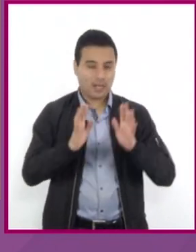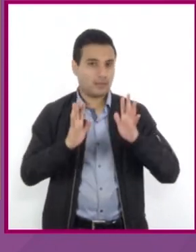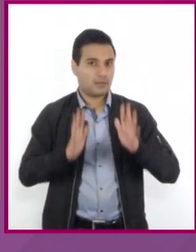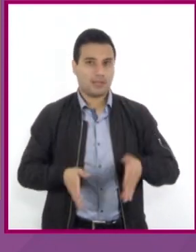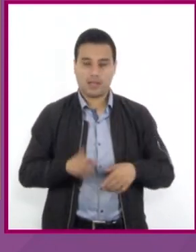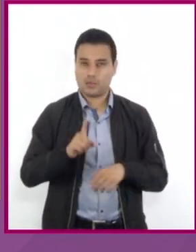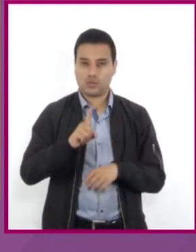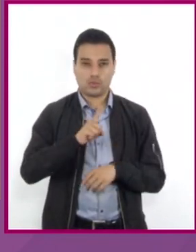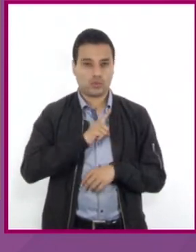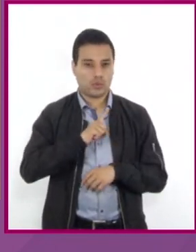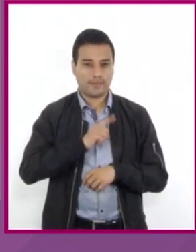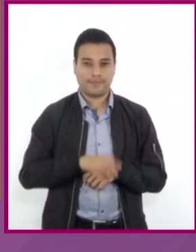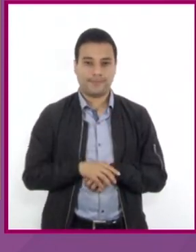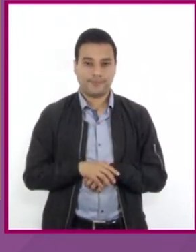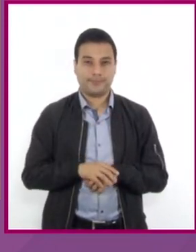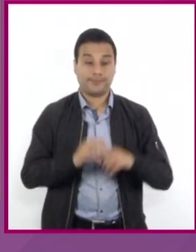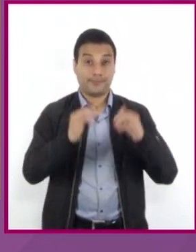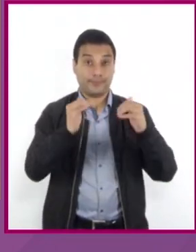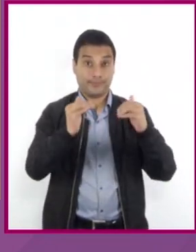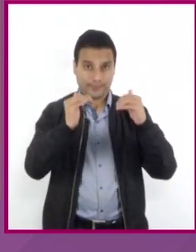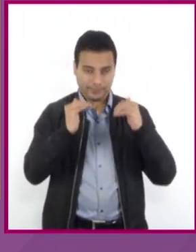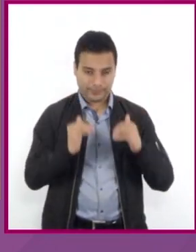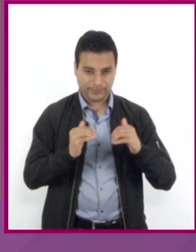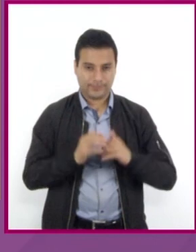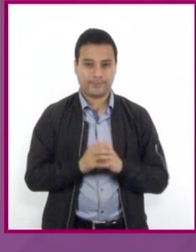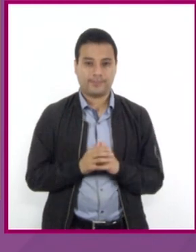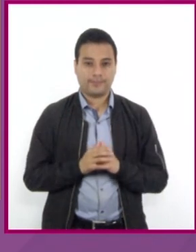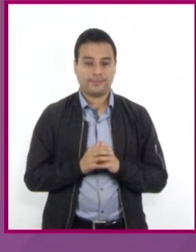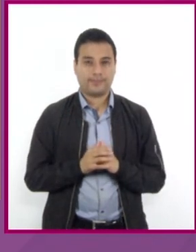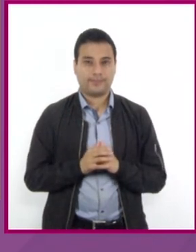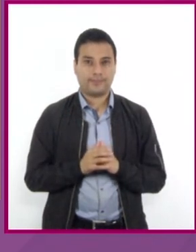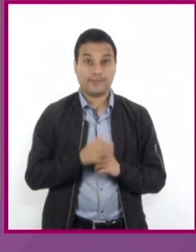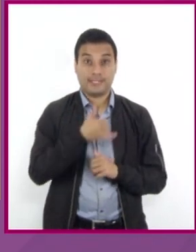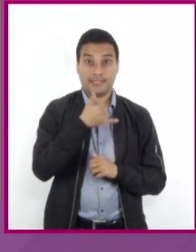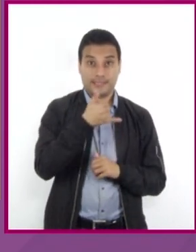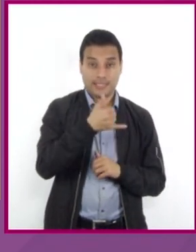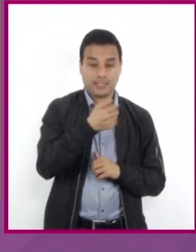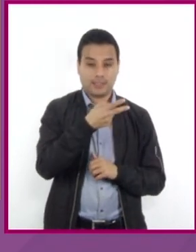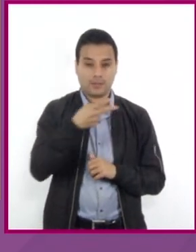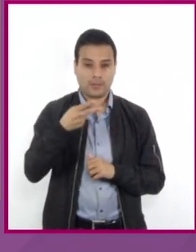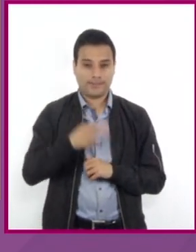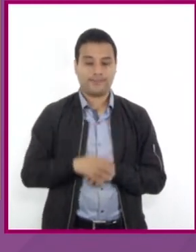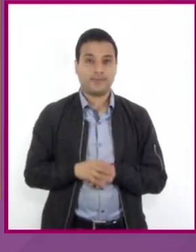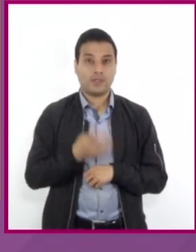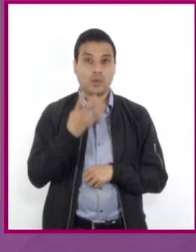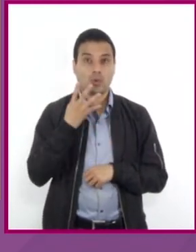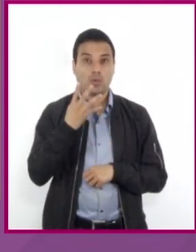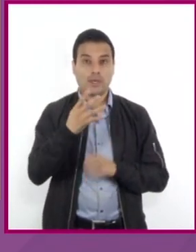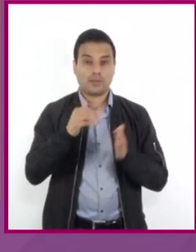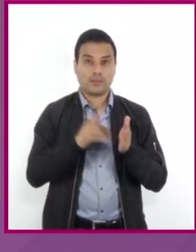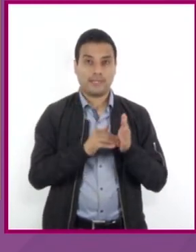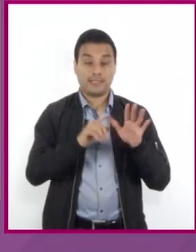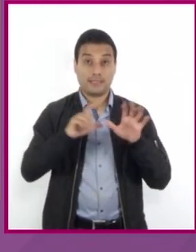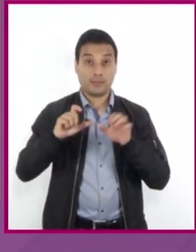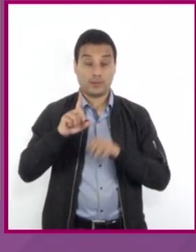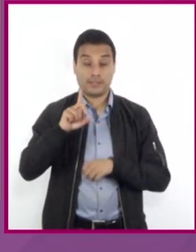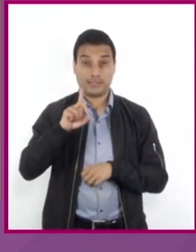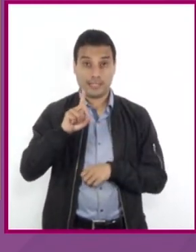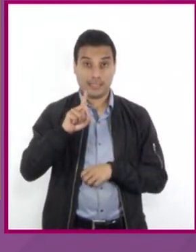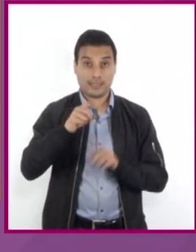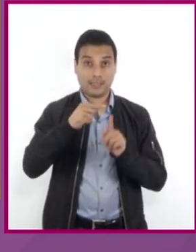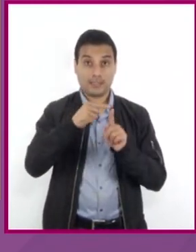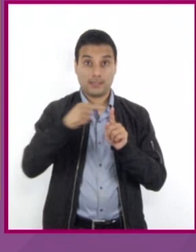la multiplicación del miembro derecho de la igualdad queda Y es igual a 4730